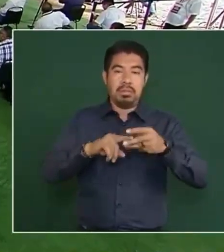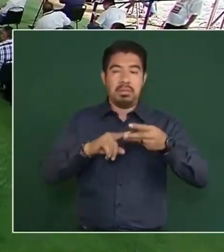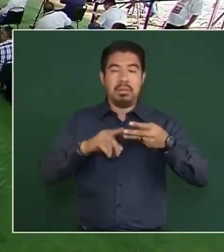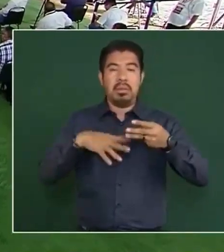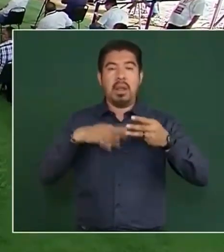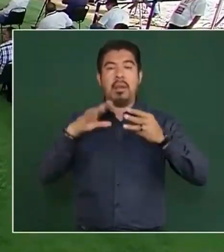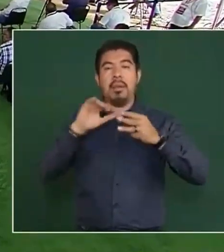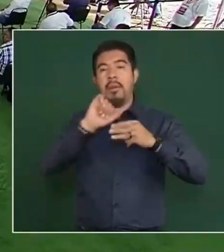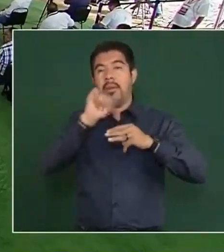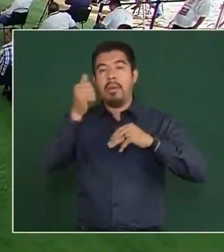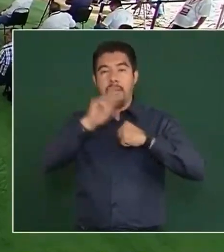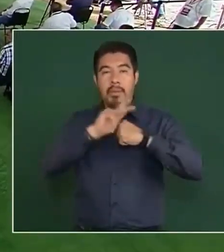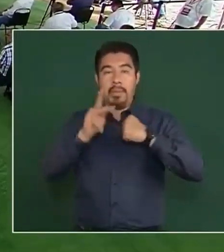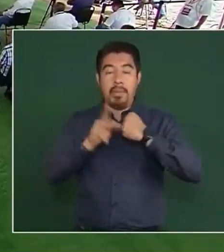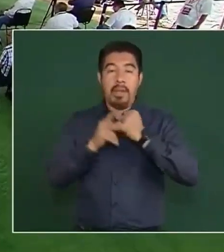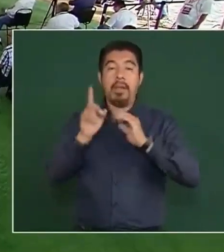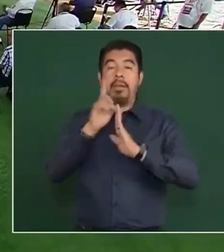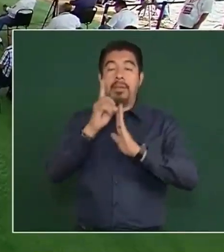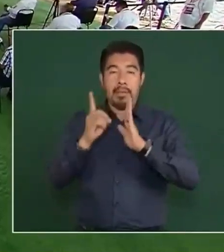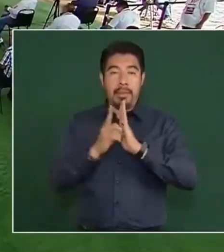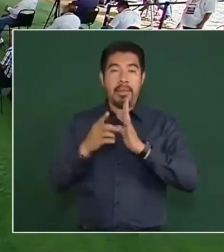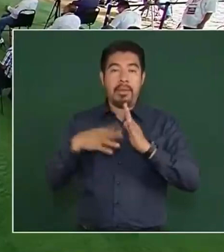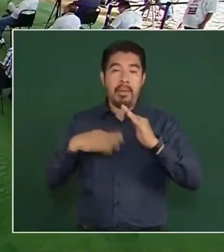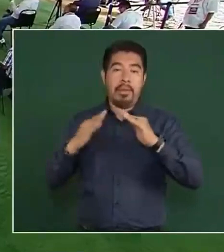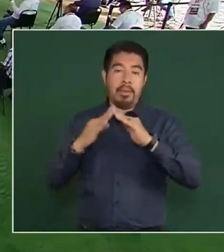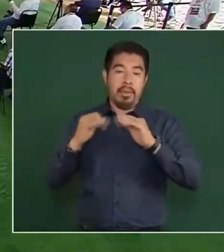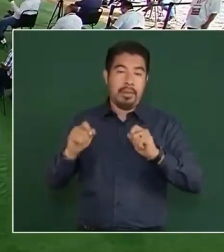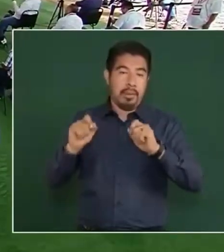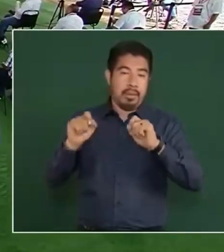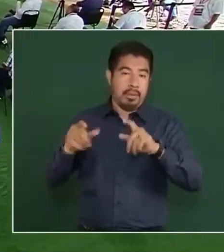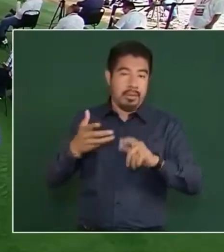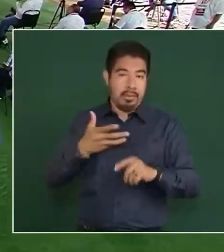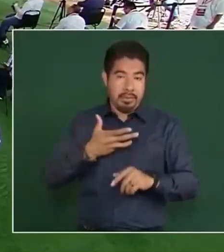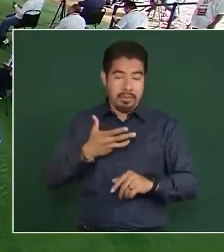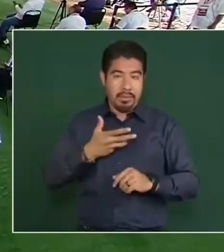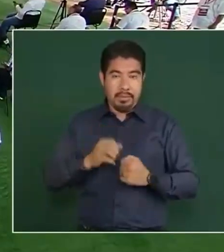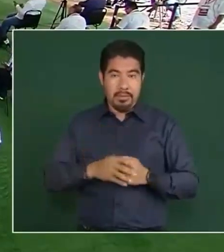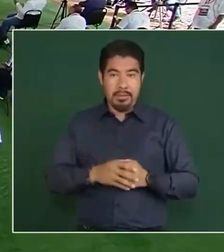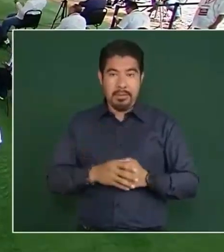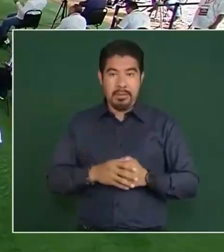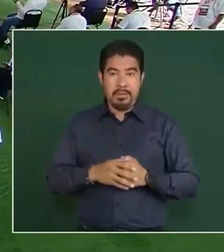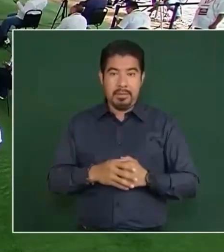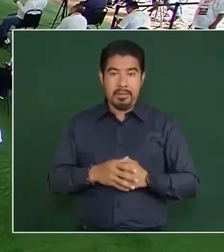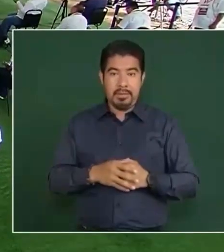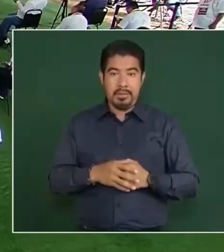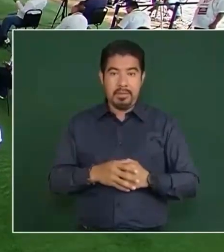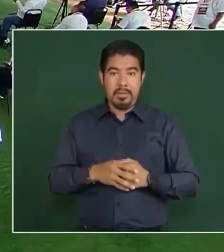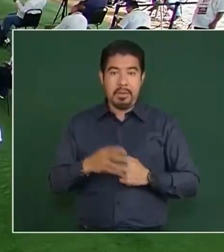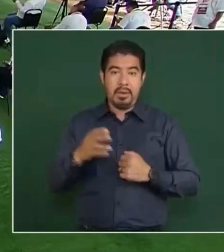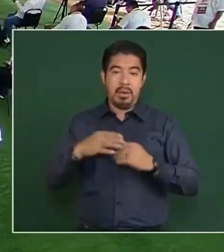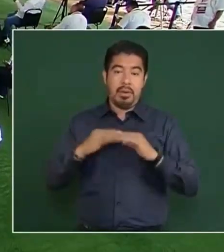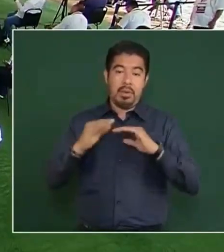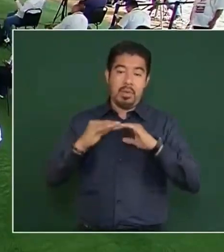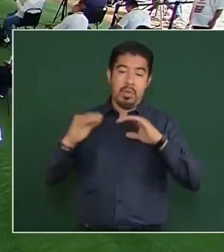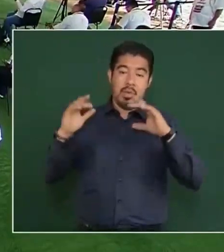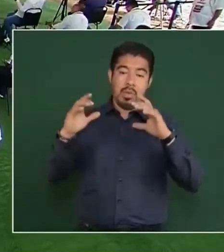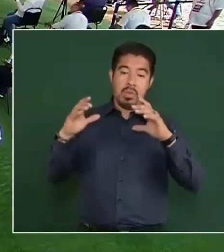que eran la élite.